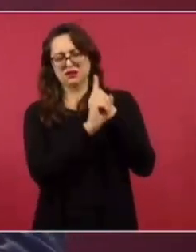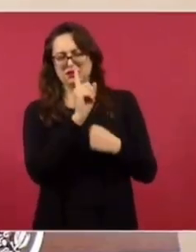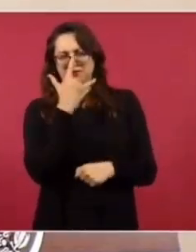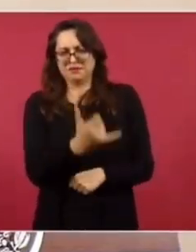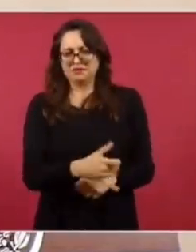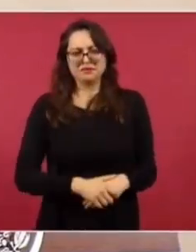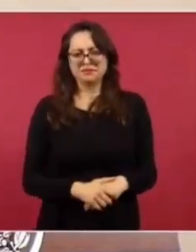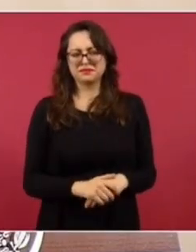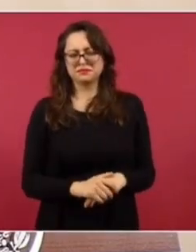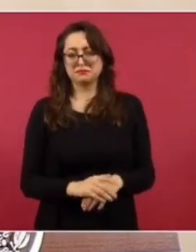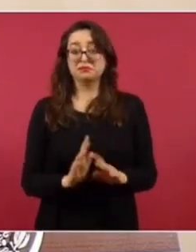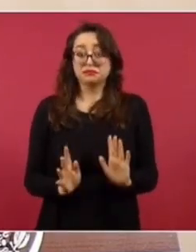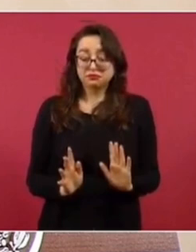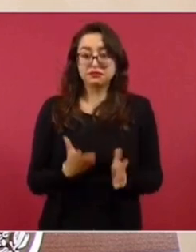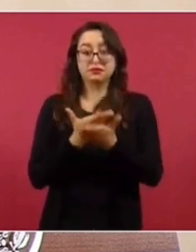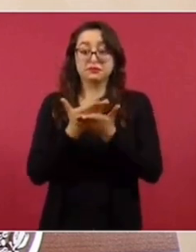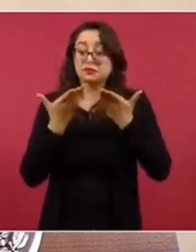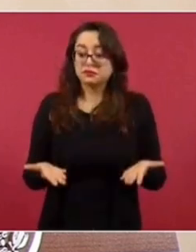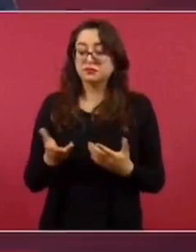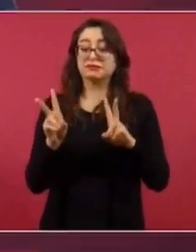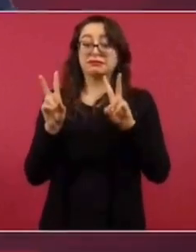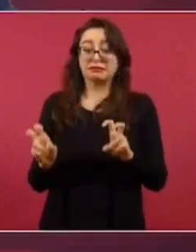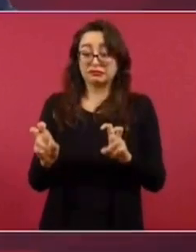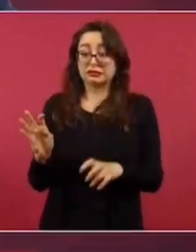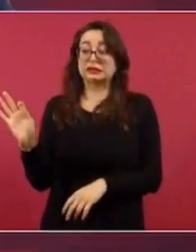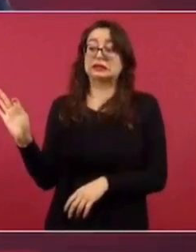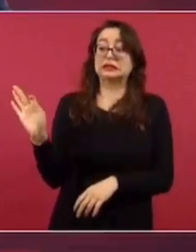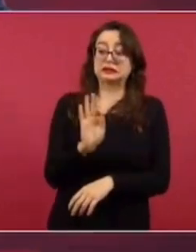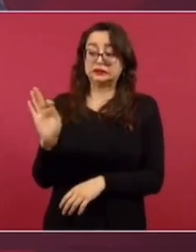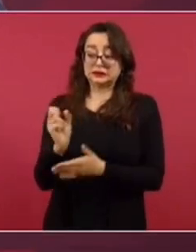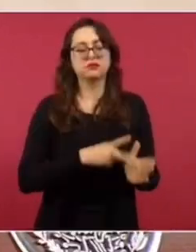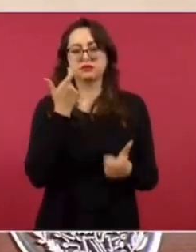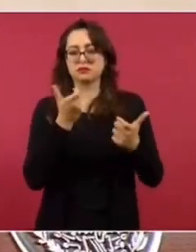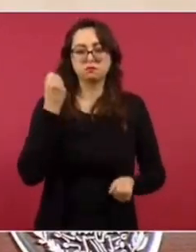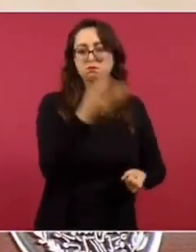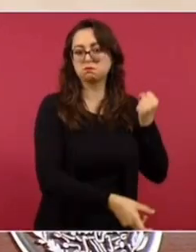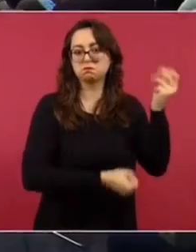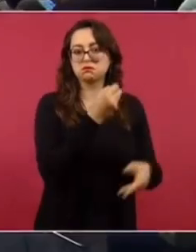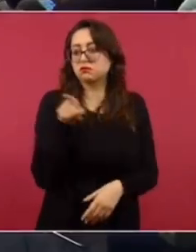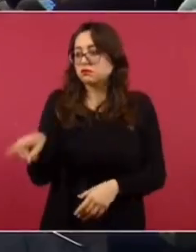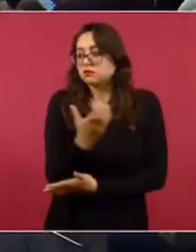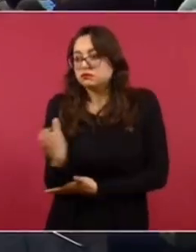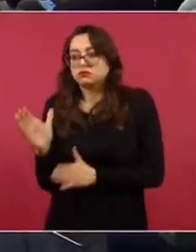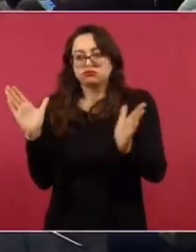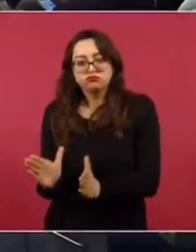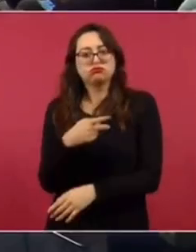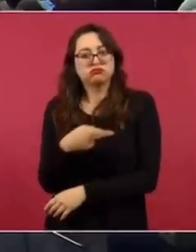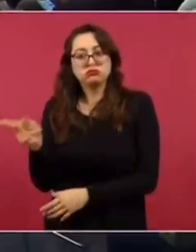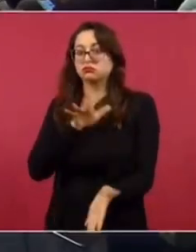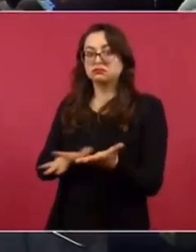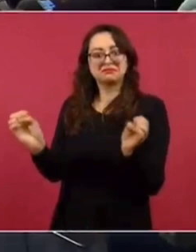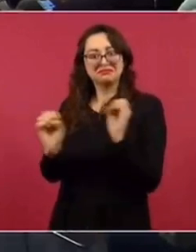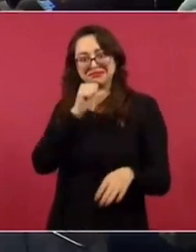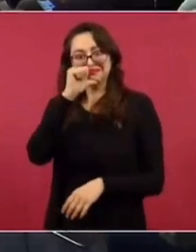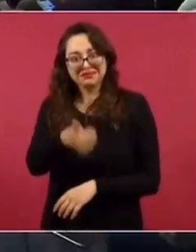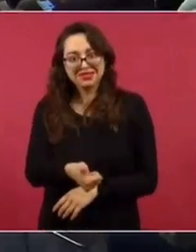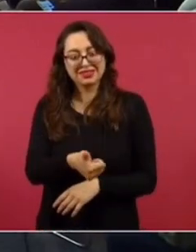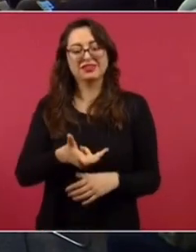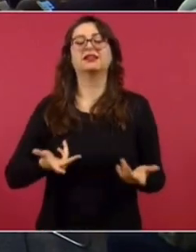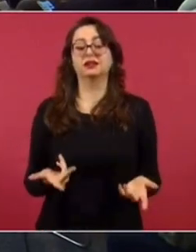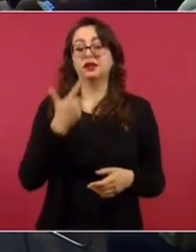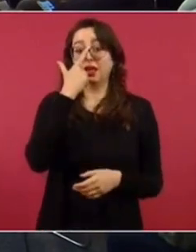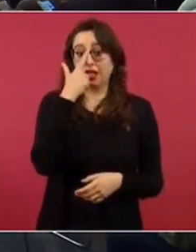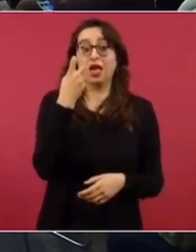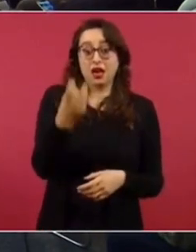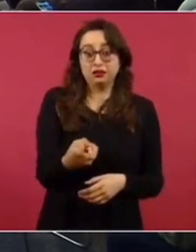créditos lo va a manejar la financiera para el bienestar. Entonces, los apoyos al campo no solo van a seguir,